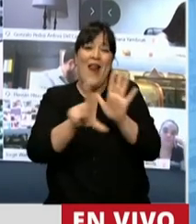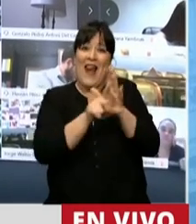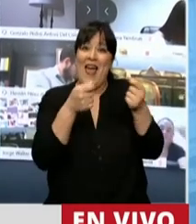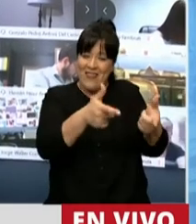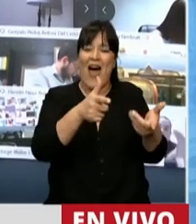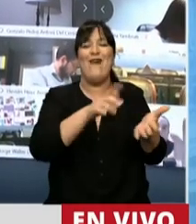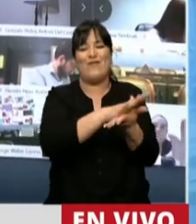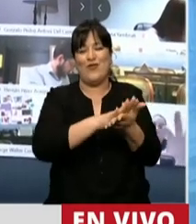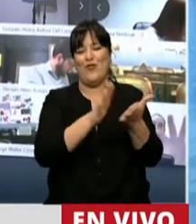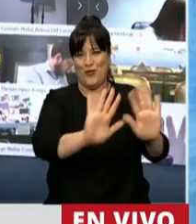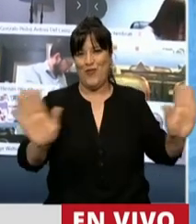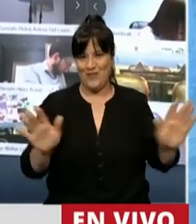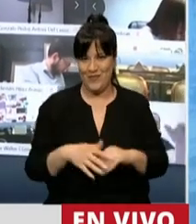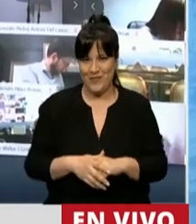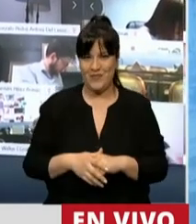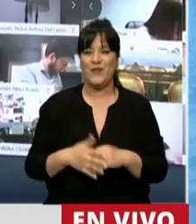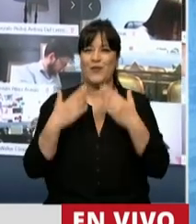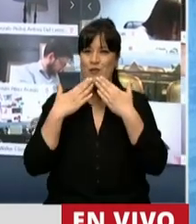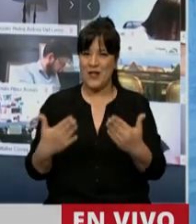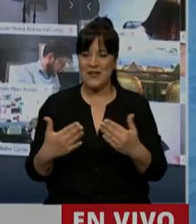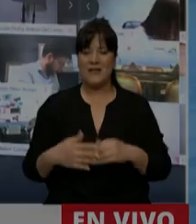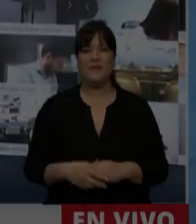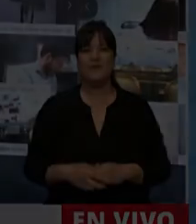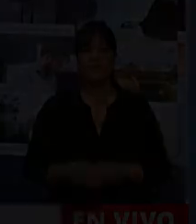Muchas gracias, señor presidente. Gracias, diputado.